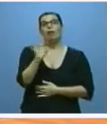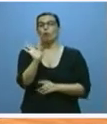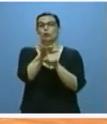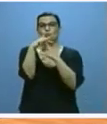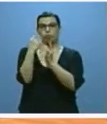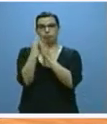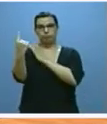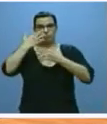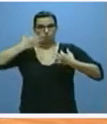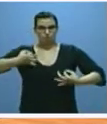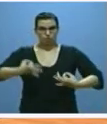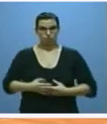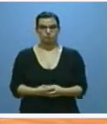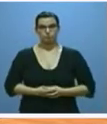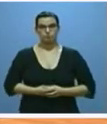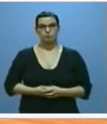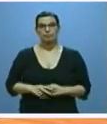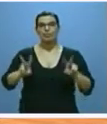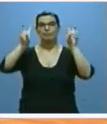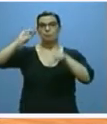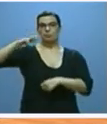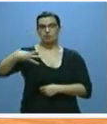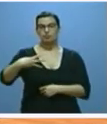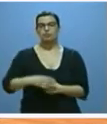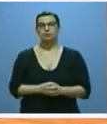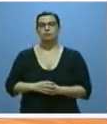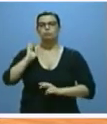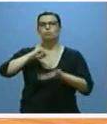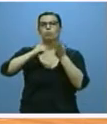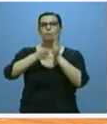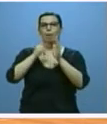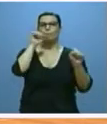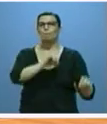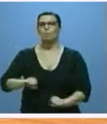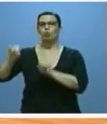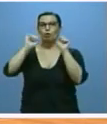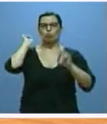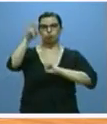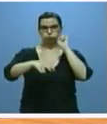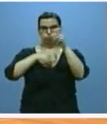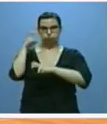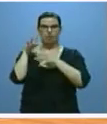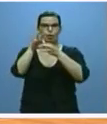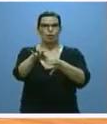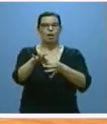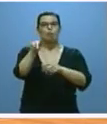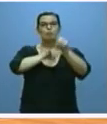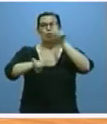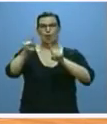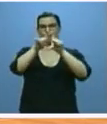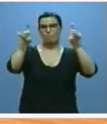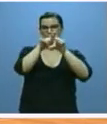exclusión social. El tercer aspecto es un renovado plan de protección frente a crisis empresariales dotado con 7